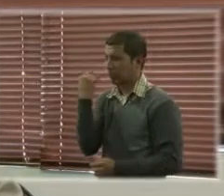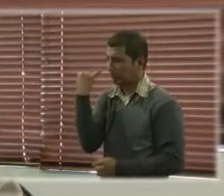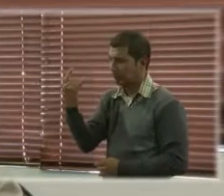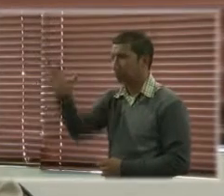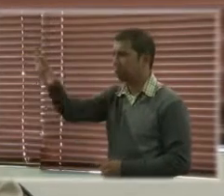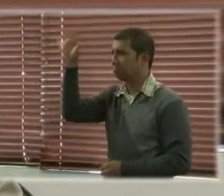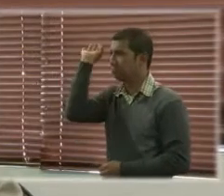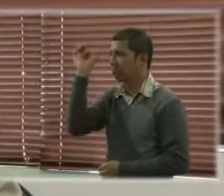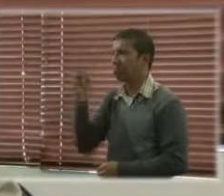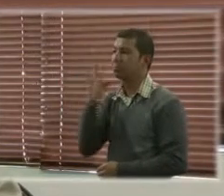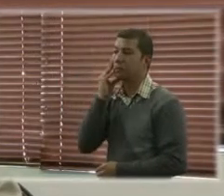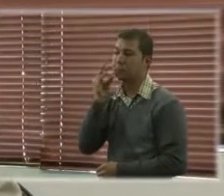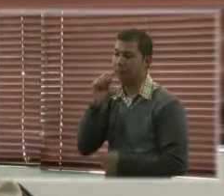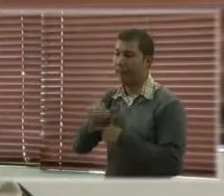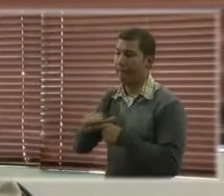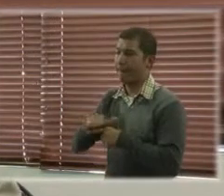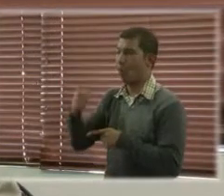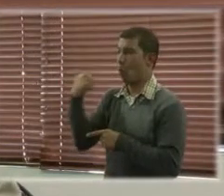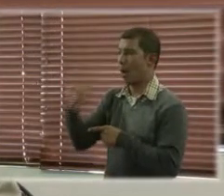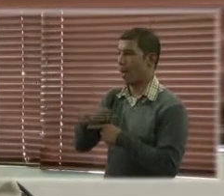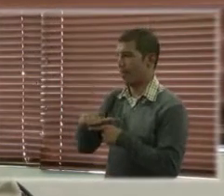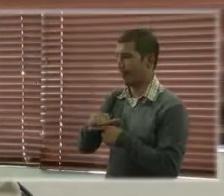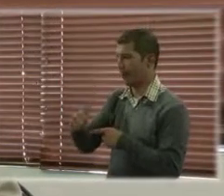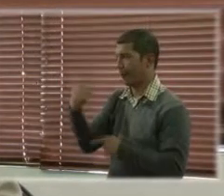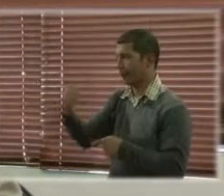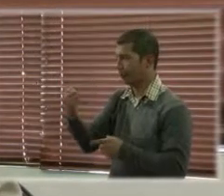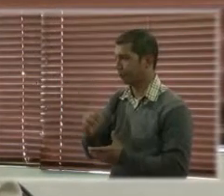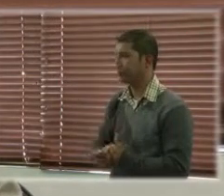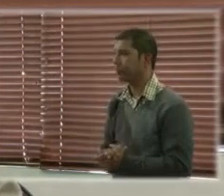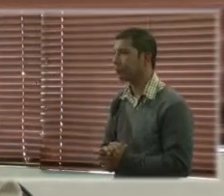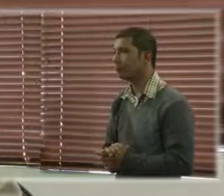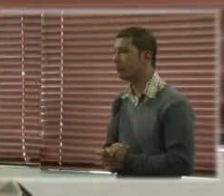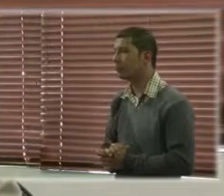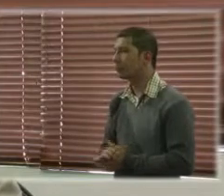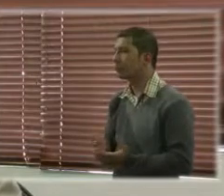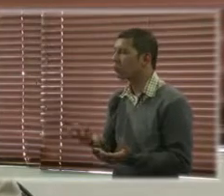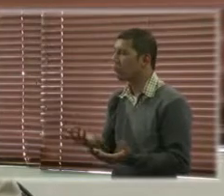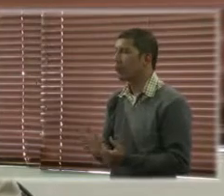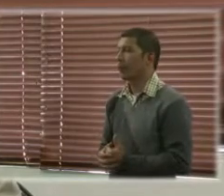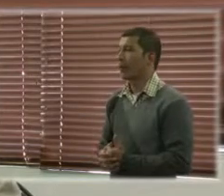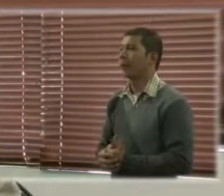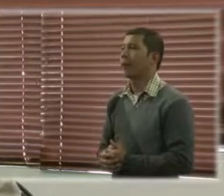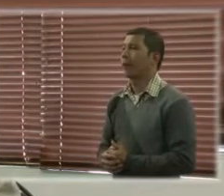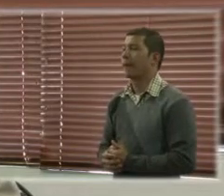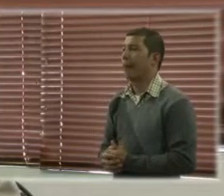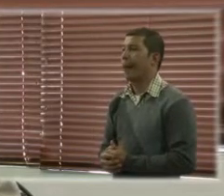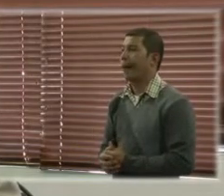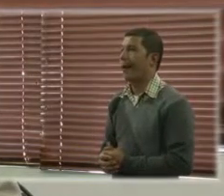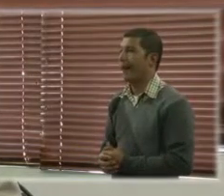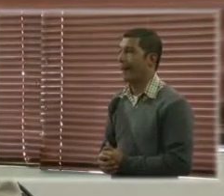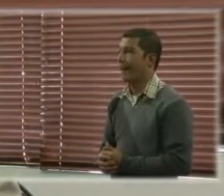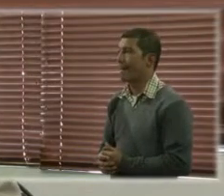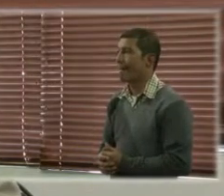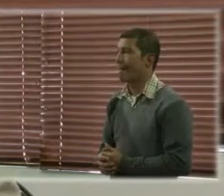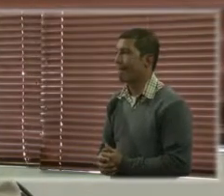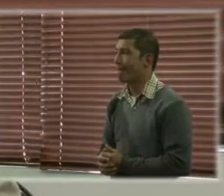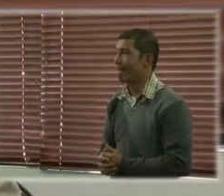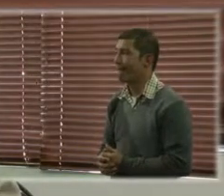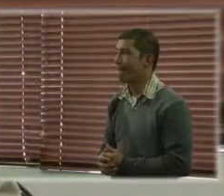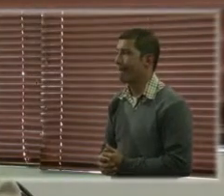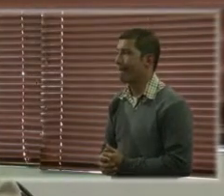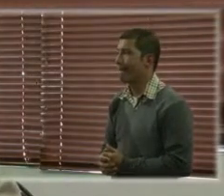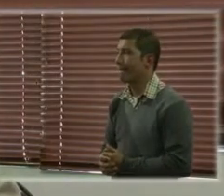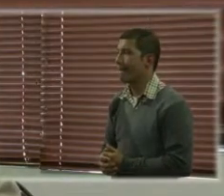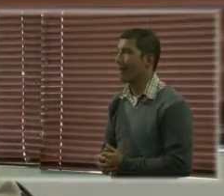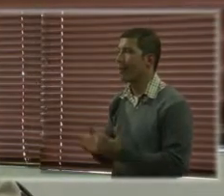que nosotros calificamos es una que se lleva a cabo en los territorios